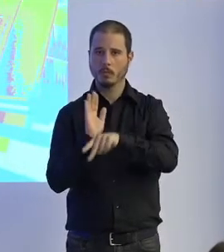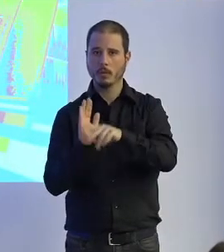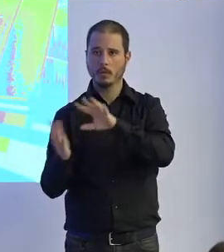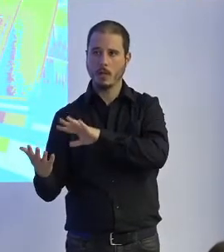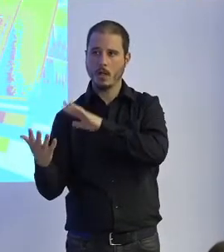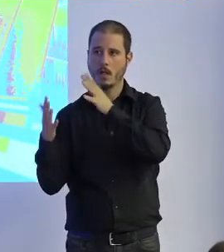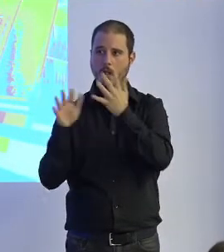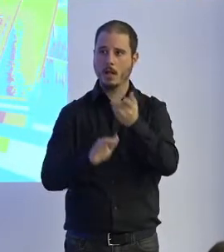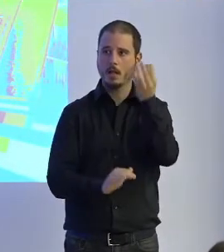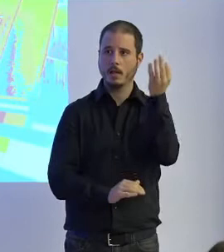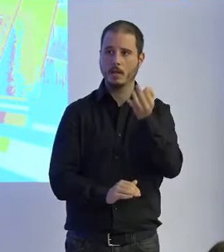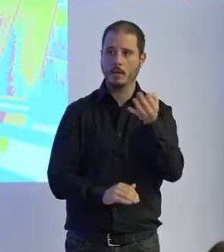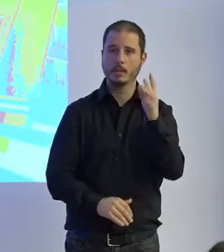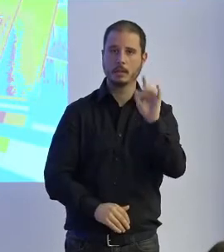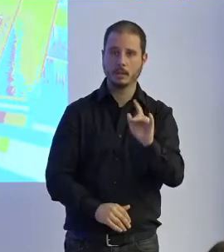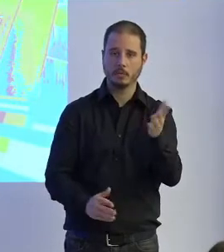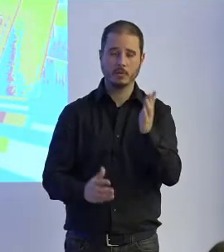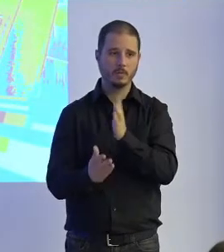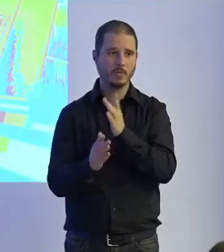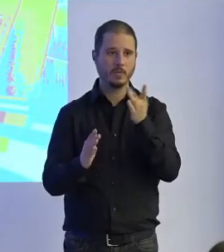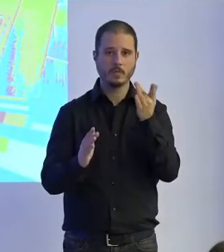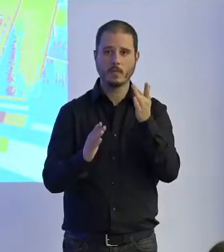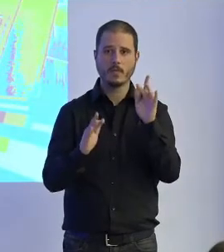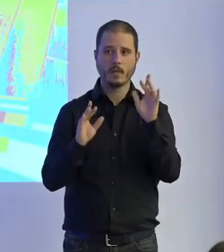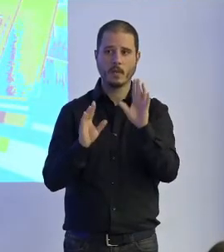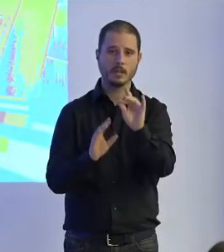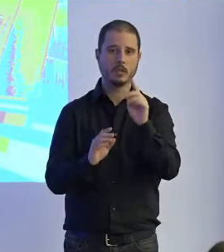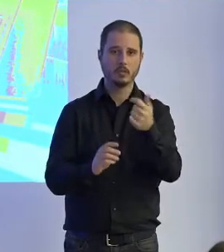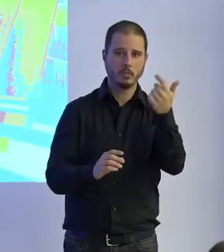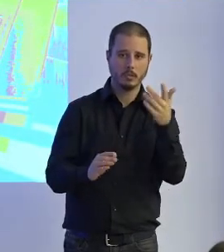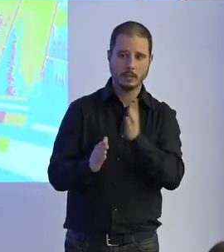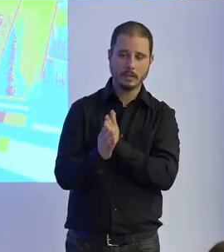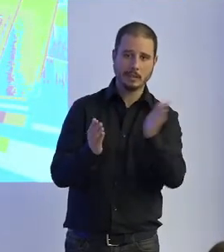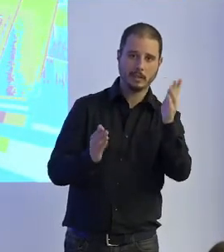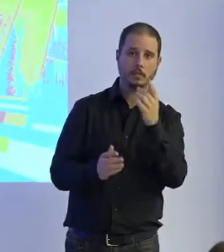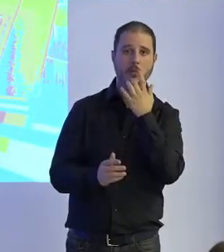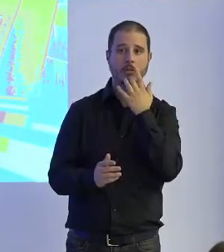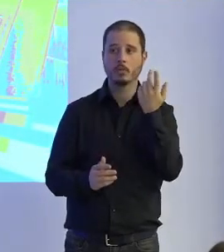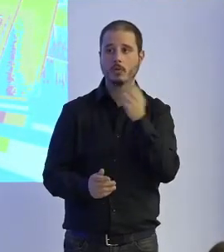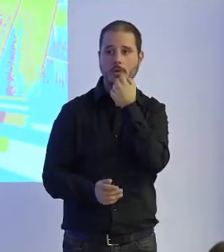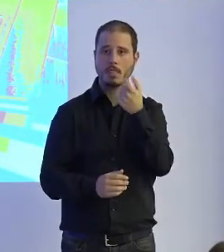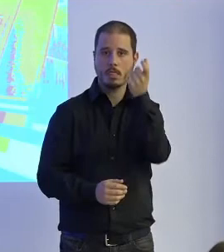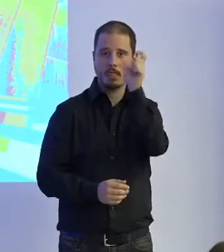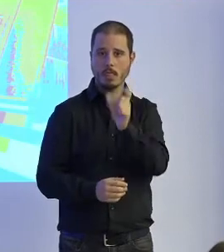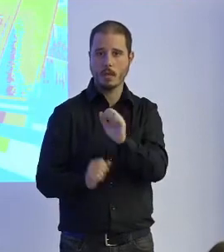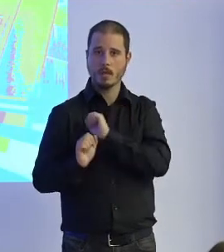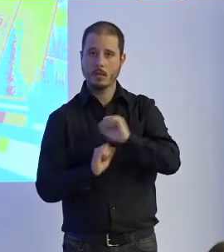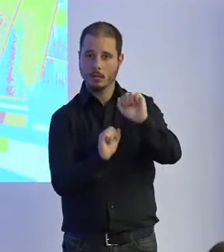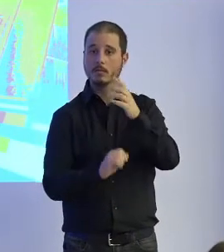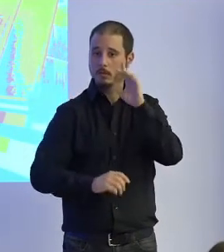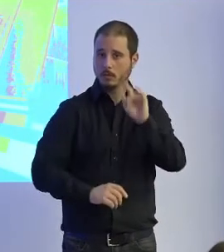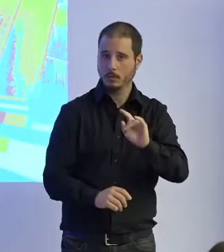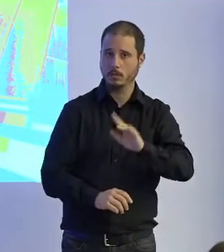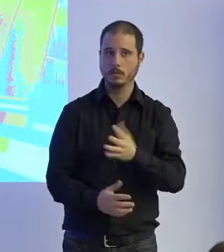pero que son tangenciales como por ejemplo la normativa sobre protección de datos lo hemos comentado antes también o